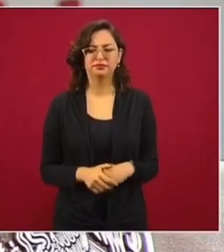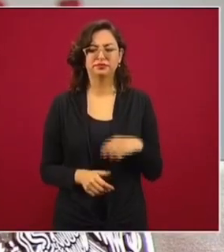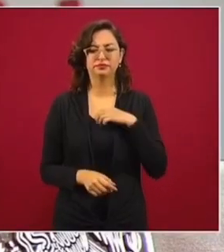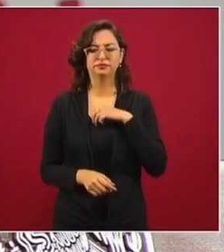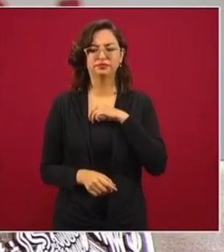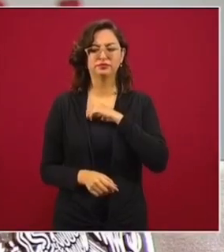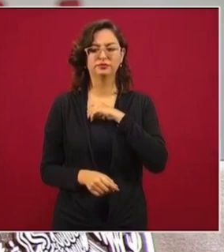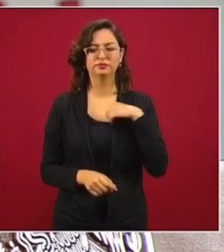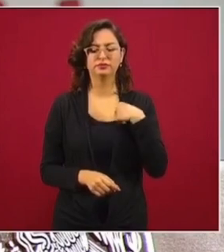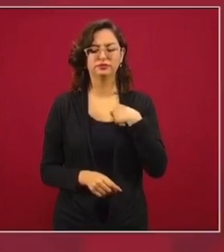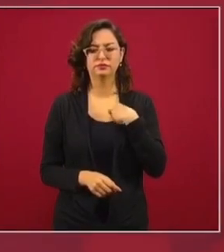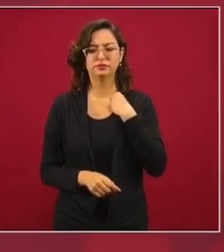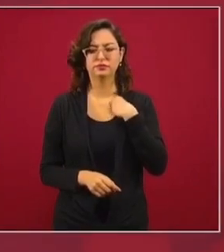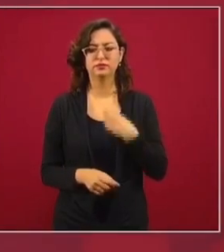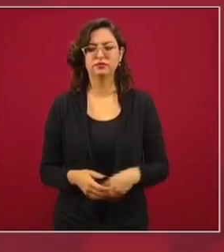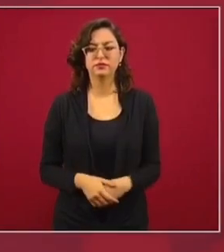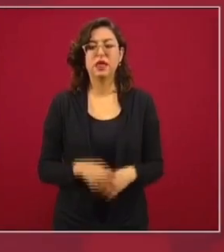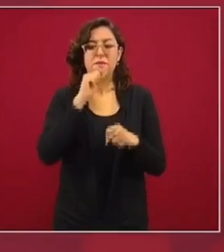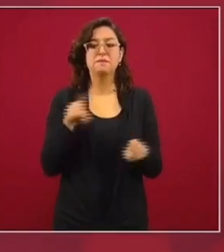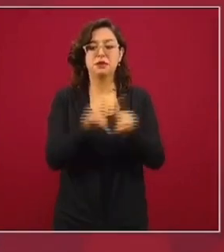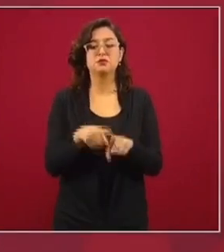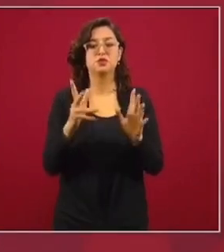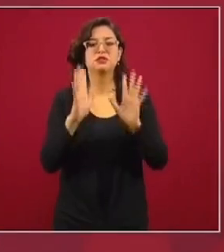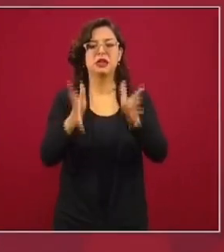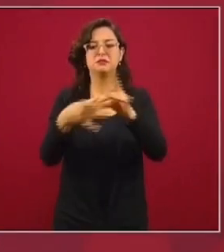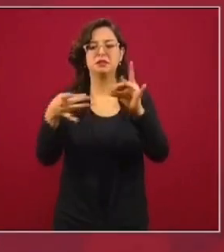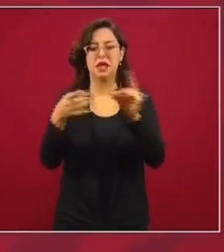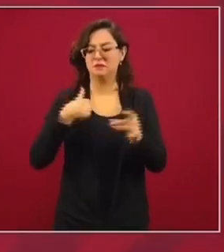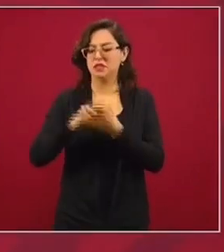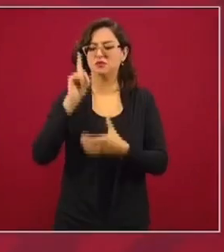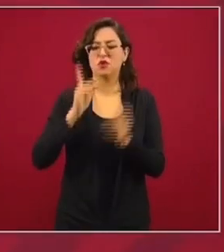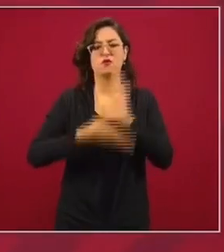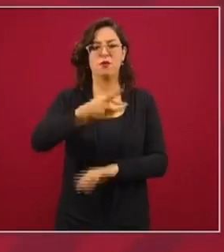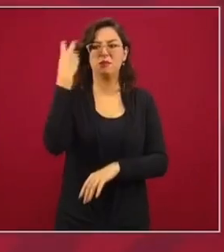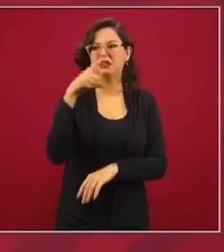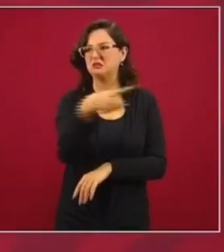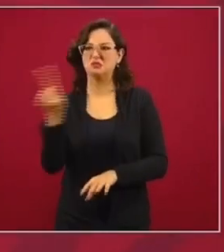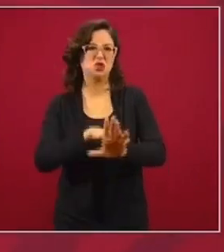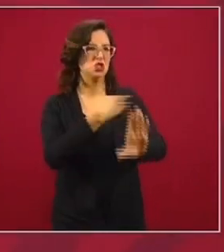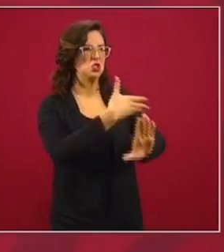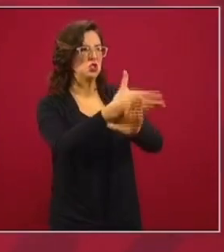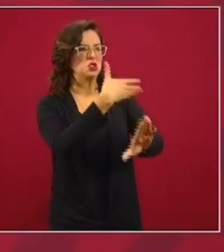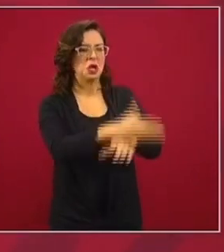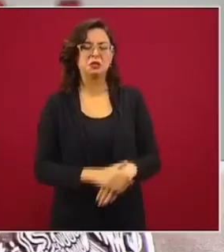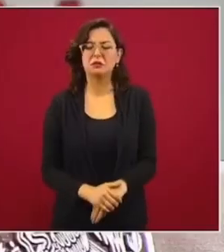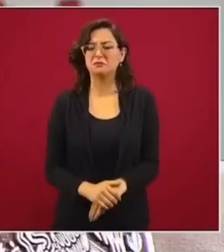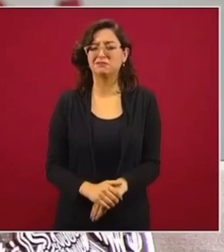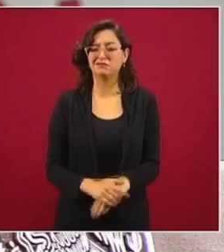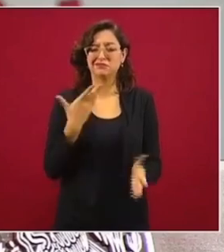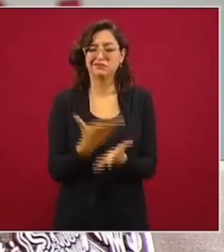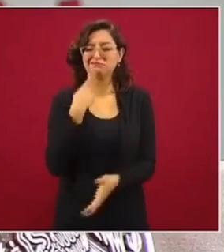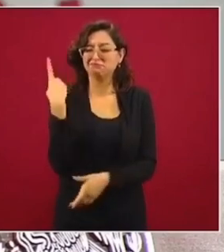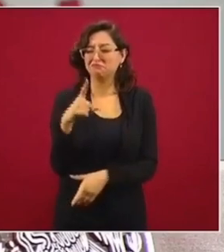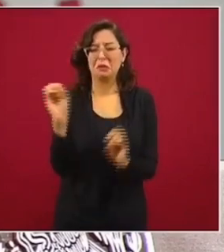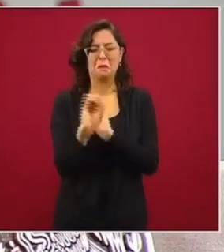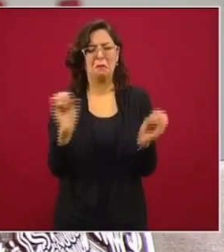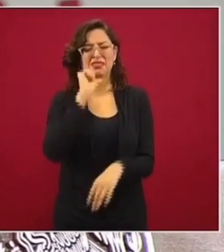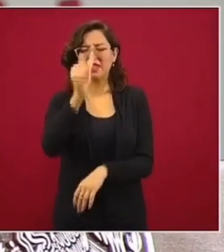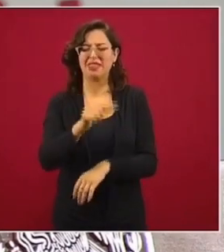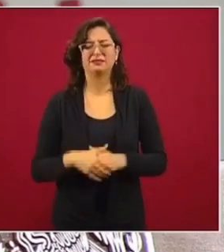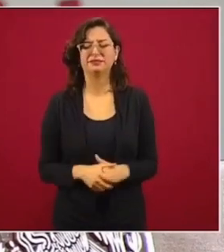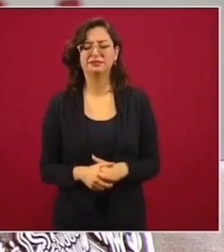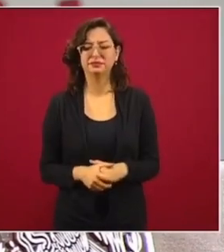ya hablé de cómo acosaron a mi esposa en un viaje y tampoco vamos a presentar una denuncia.